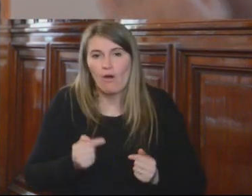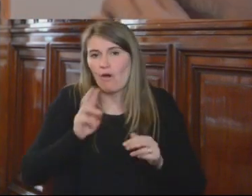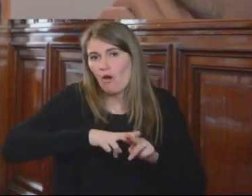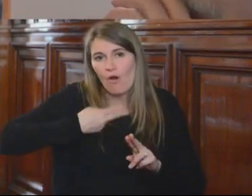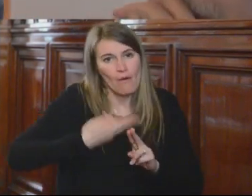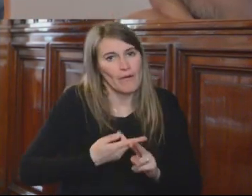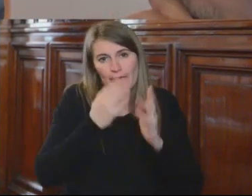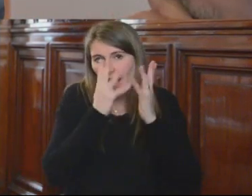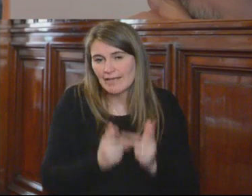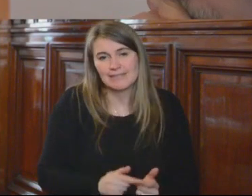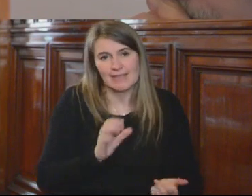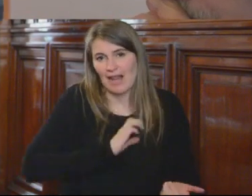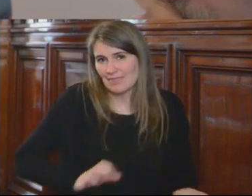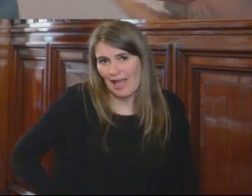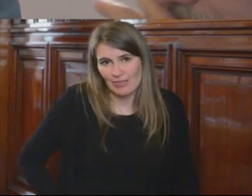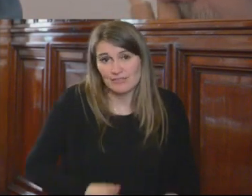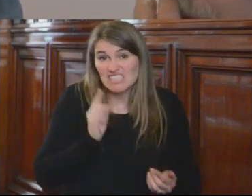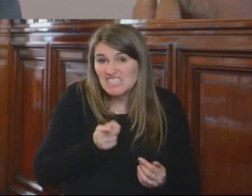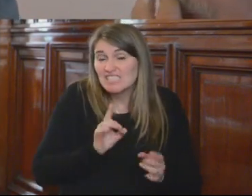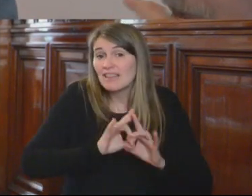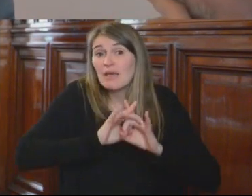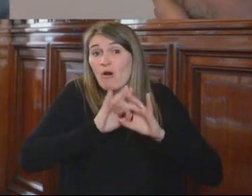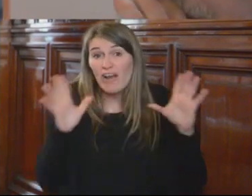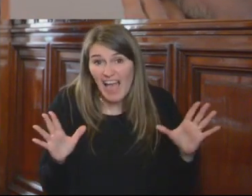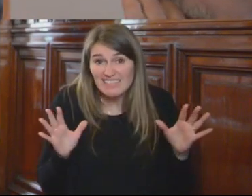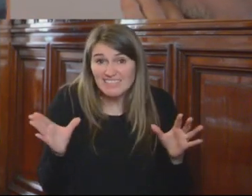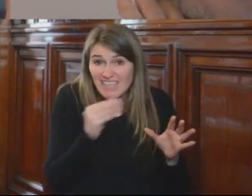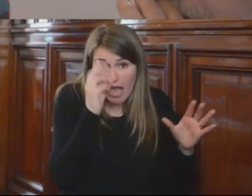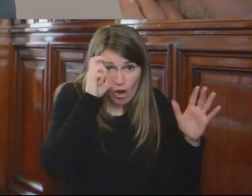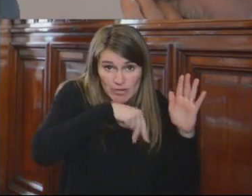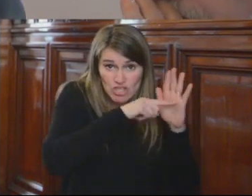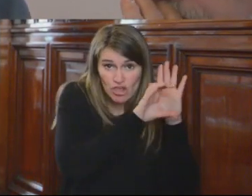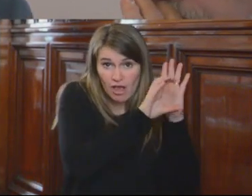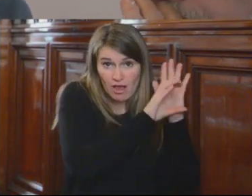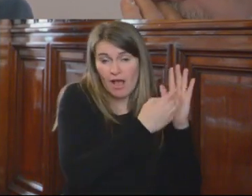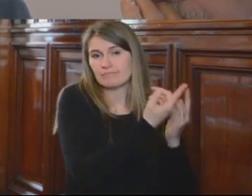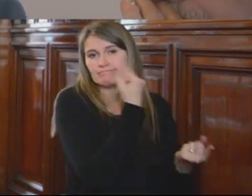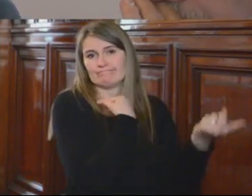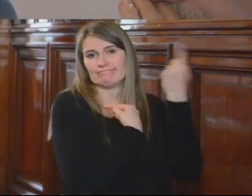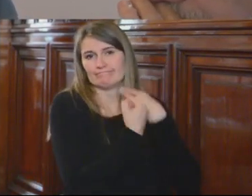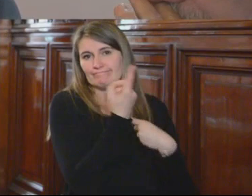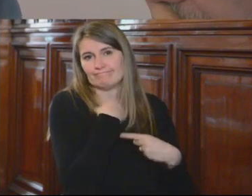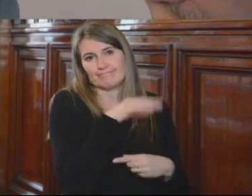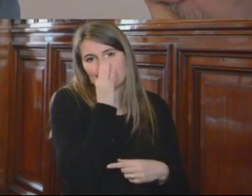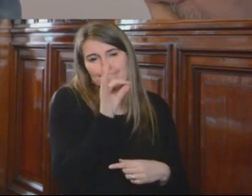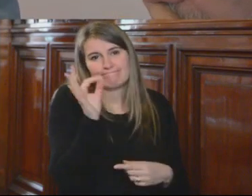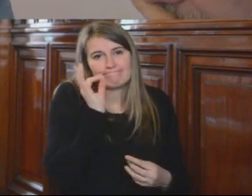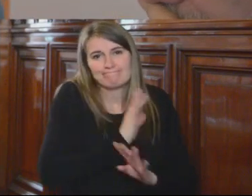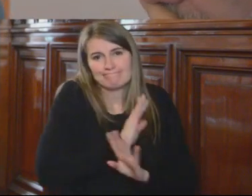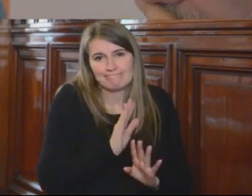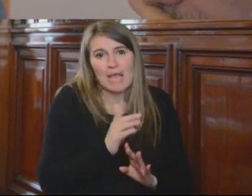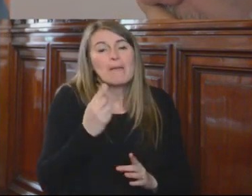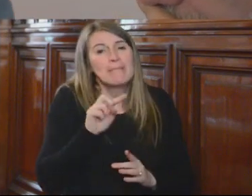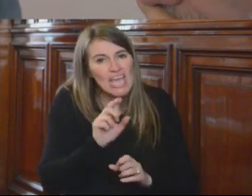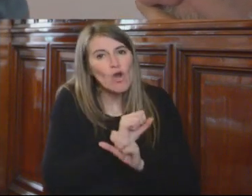es reorganizada de manera democrática, obliga. Claro que siempre puede haber un cuestionamiento de convencionalidad.